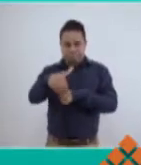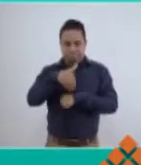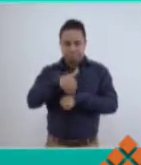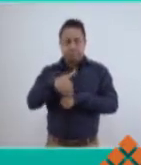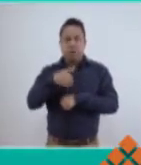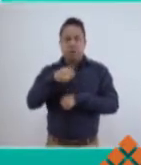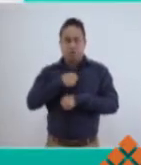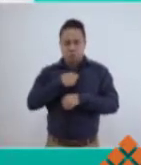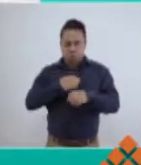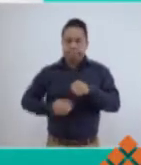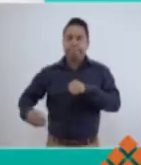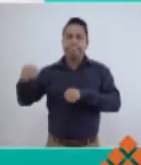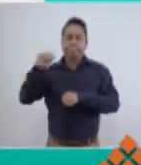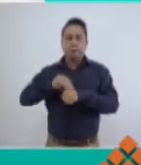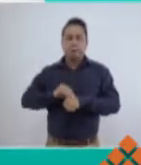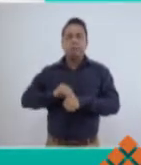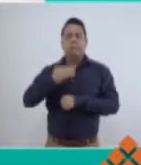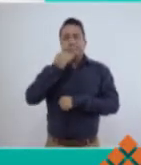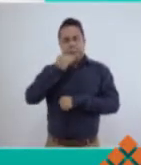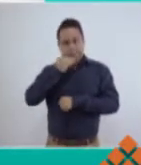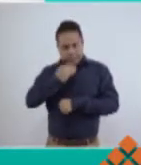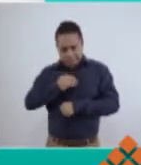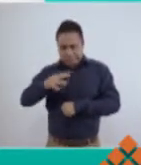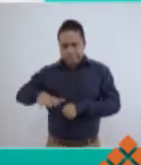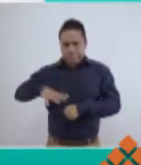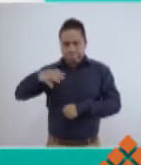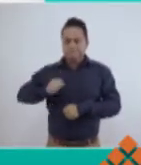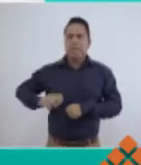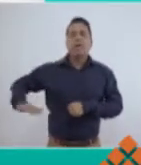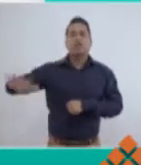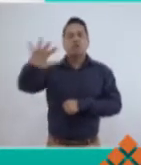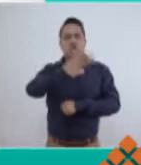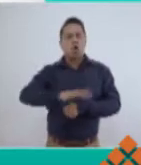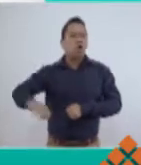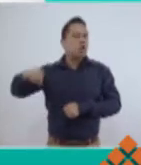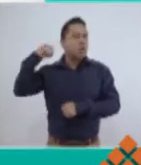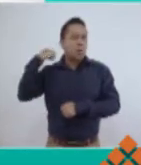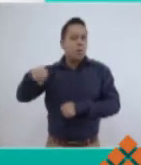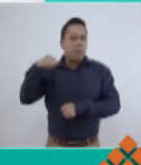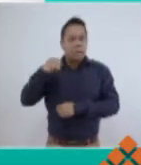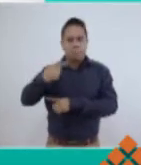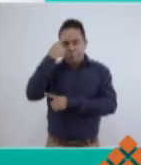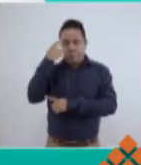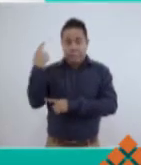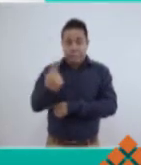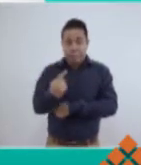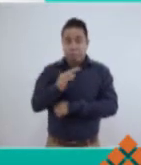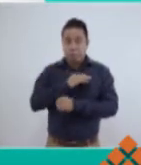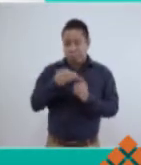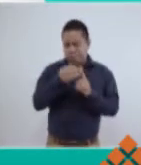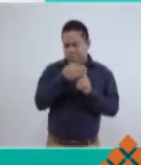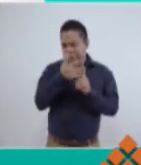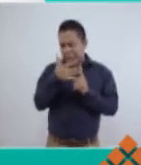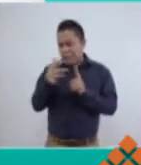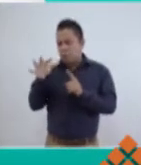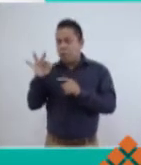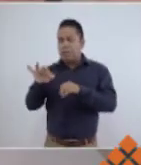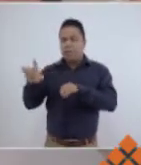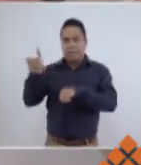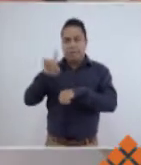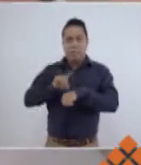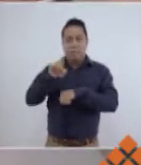hice un reto a toda la población de Oaxaca para que durante 40 días